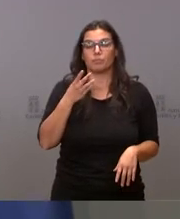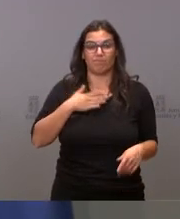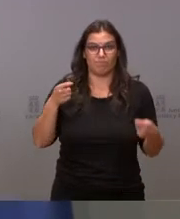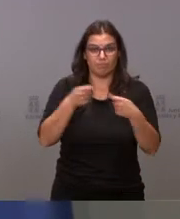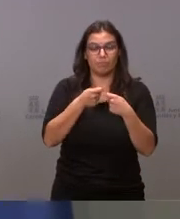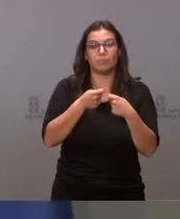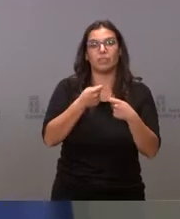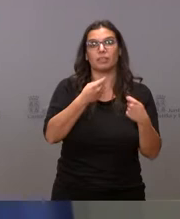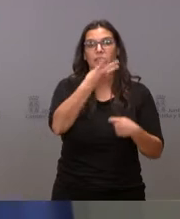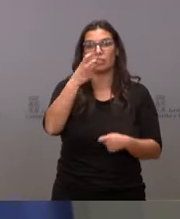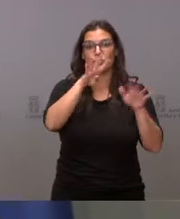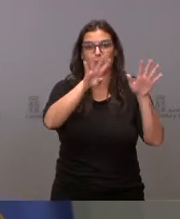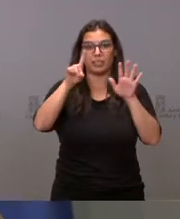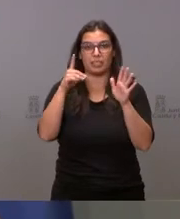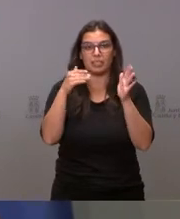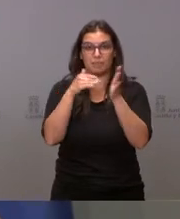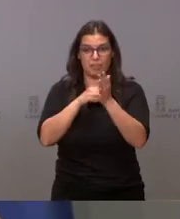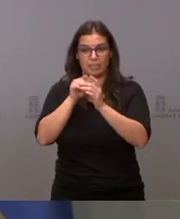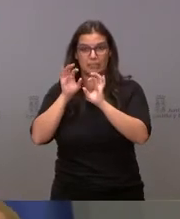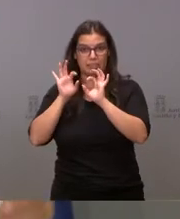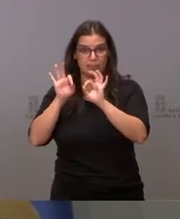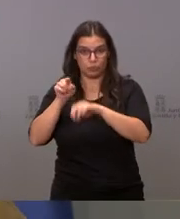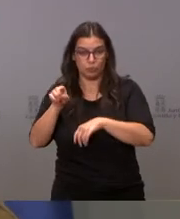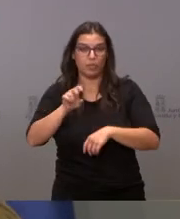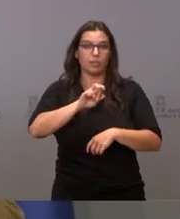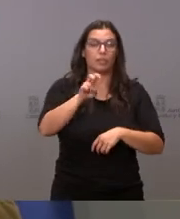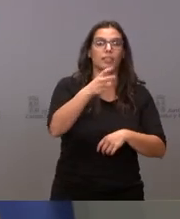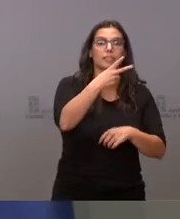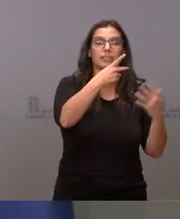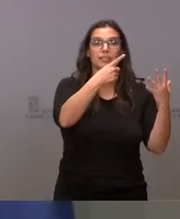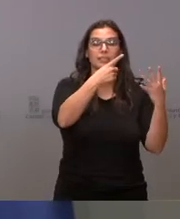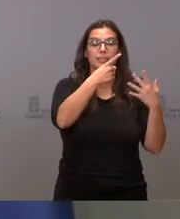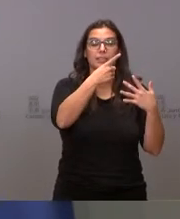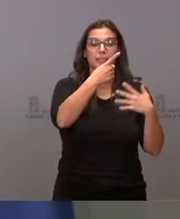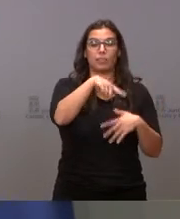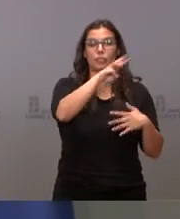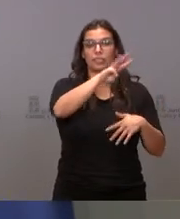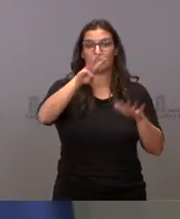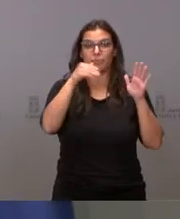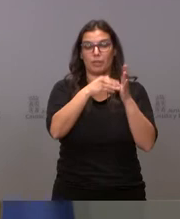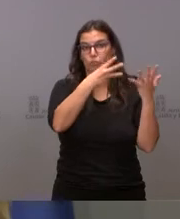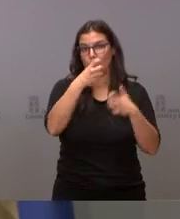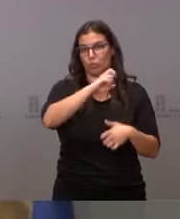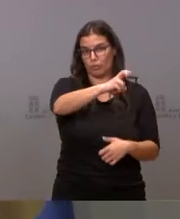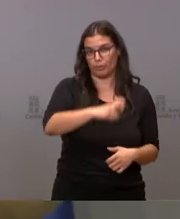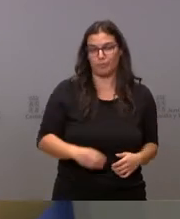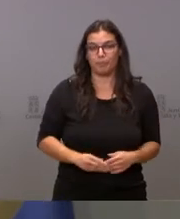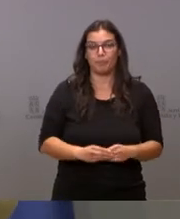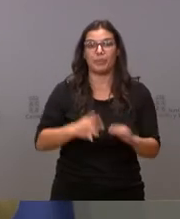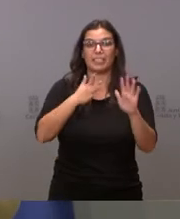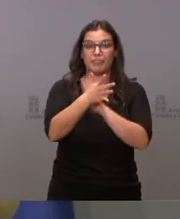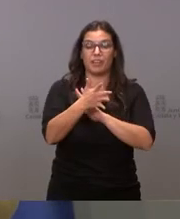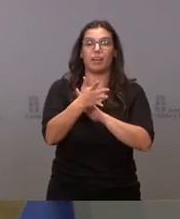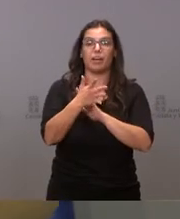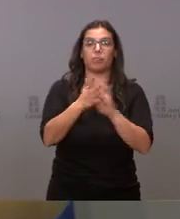396.000 en una y 173.800 en la otra. Se trata, por tanto, de importantes